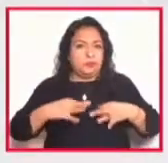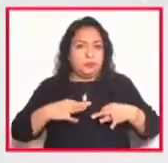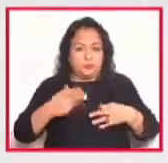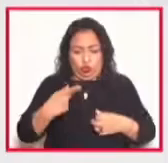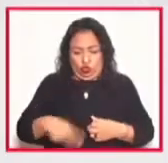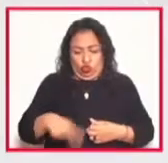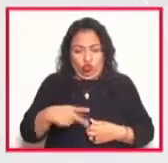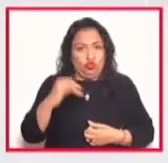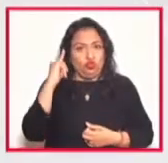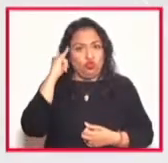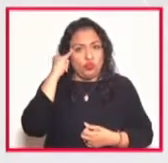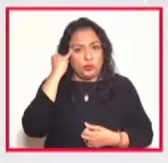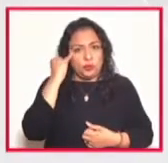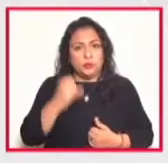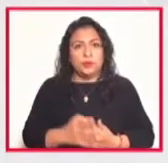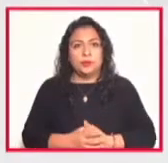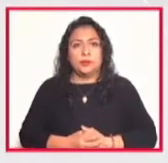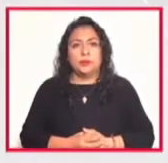indígena